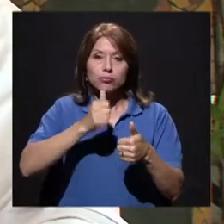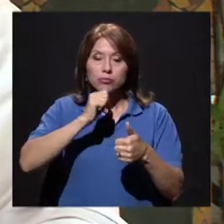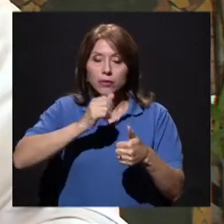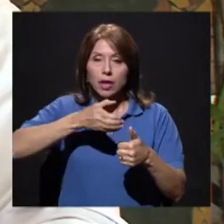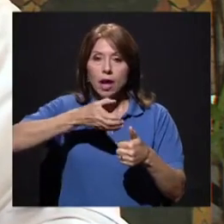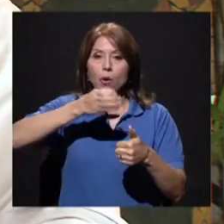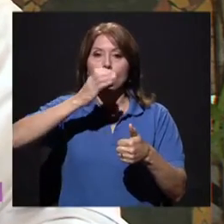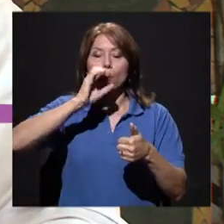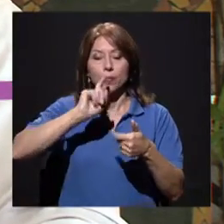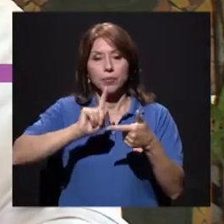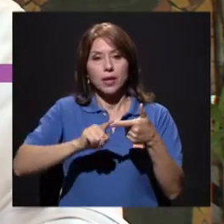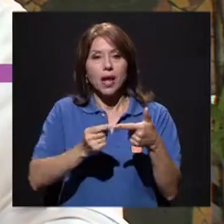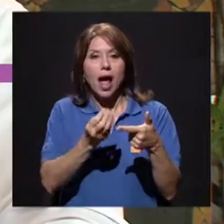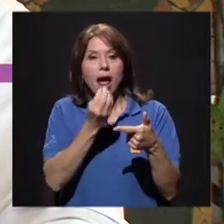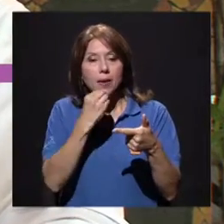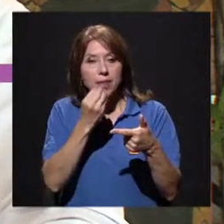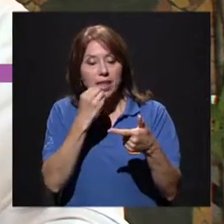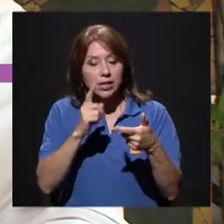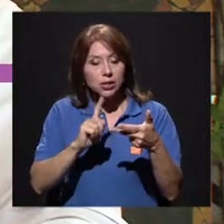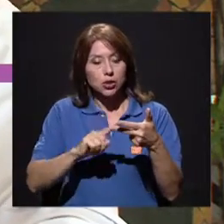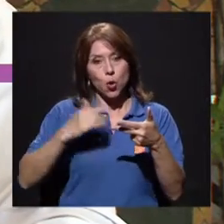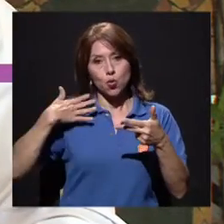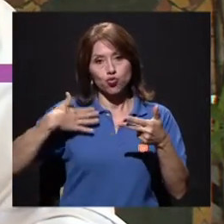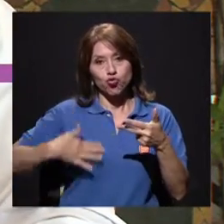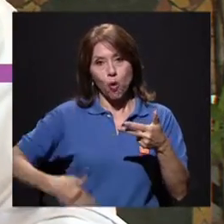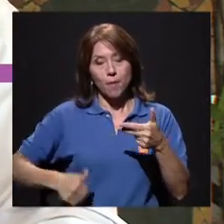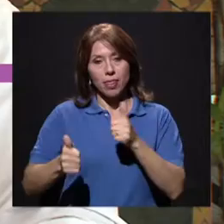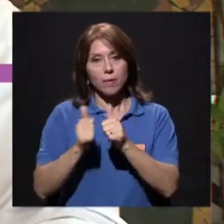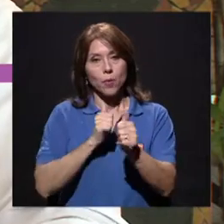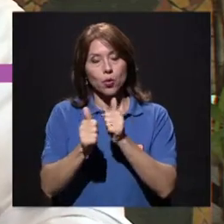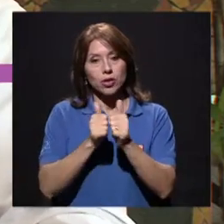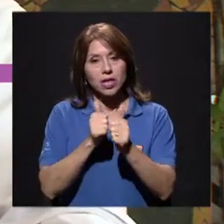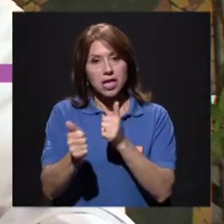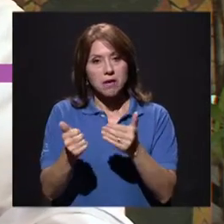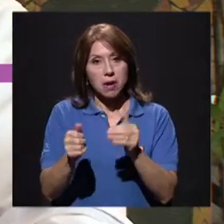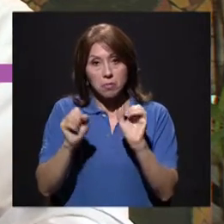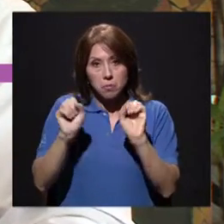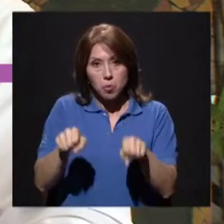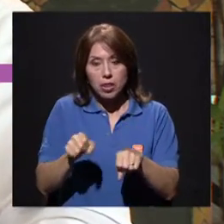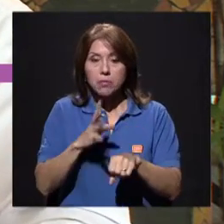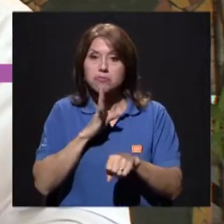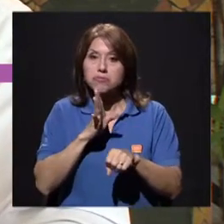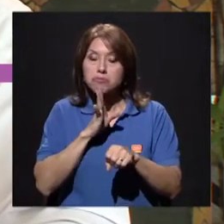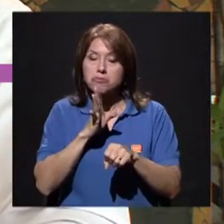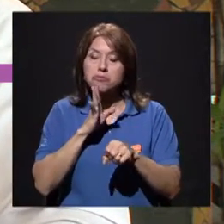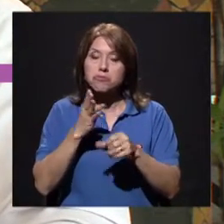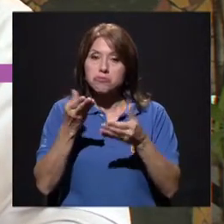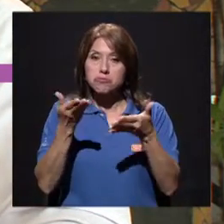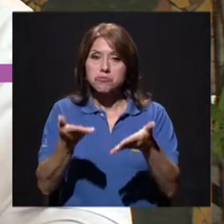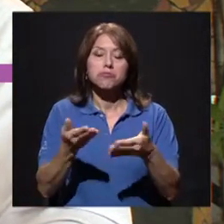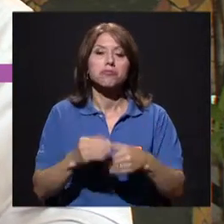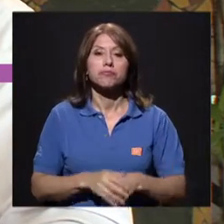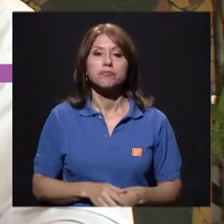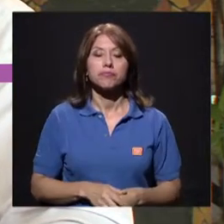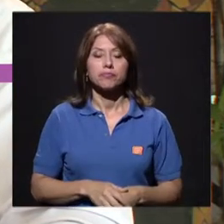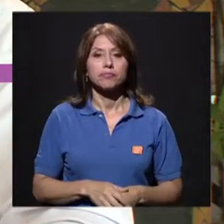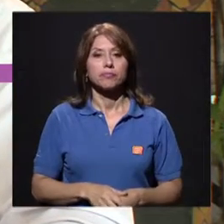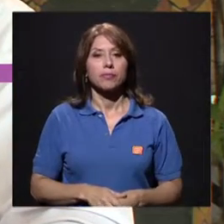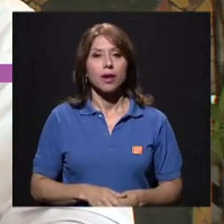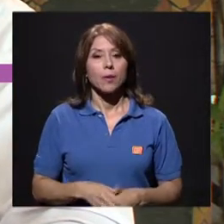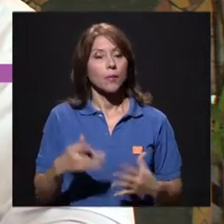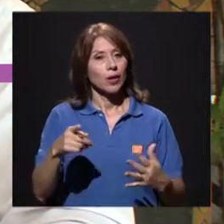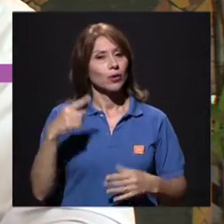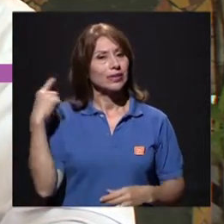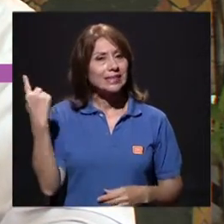en aspectos de alimentación, ropa deportiva. Bueno, vez si nos puede ampliar esos conceptos.